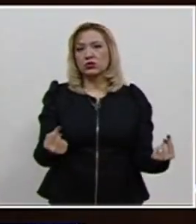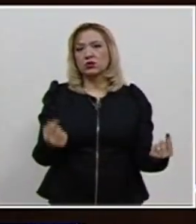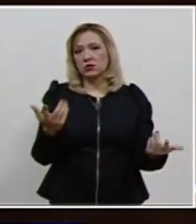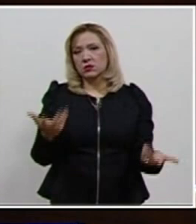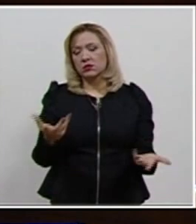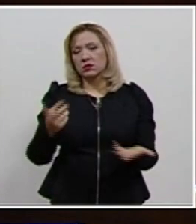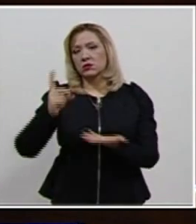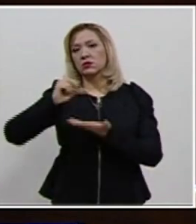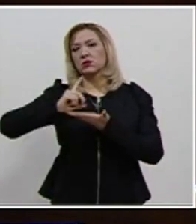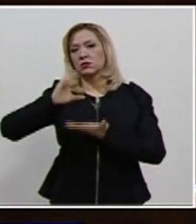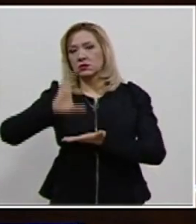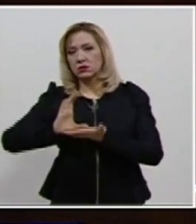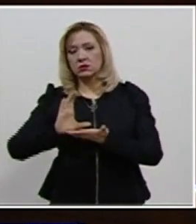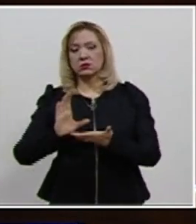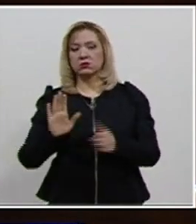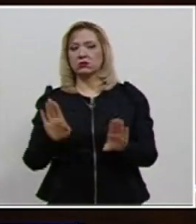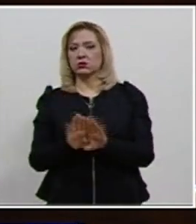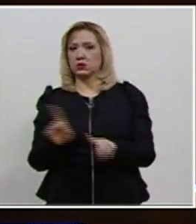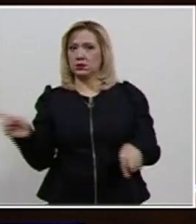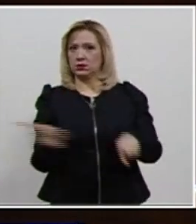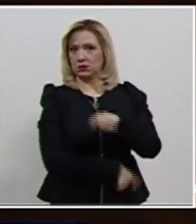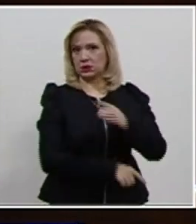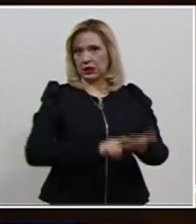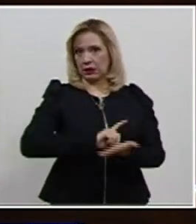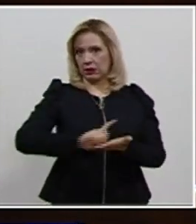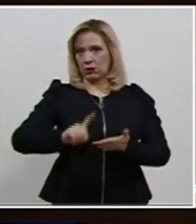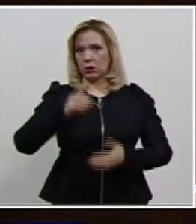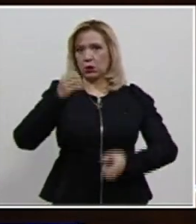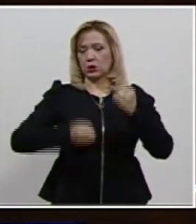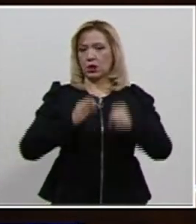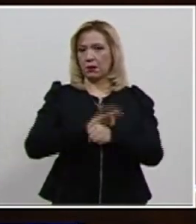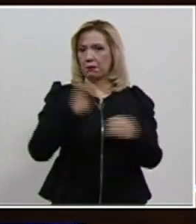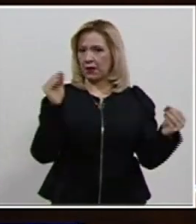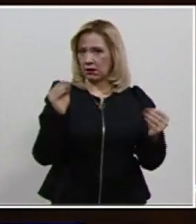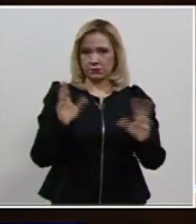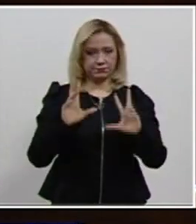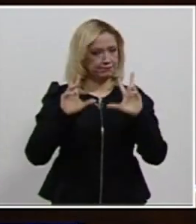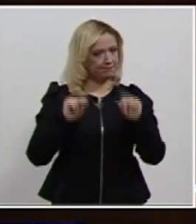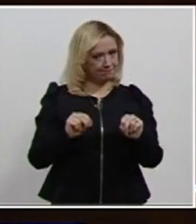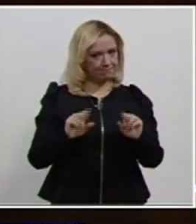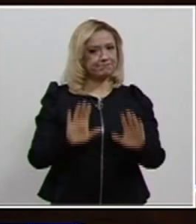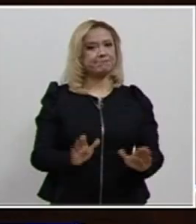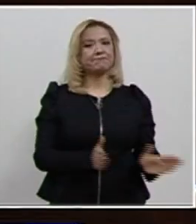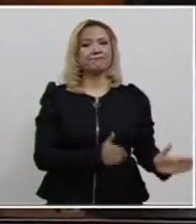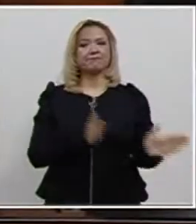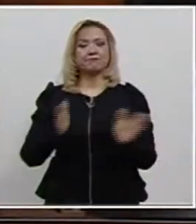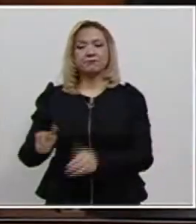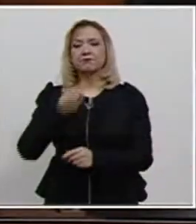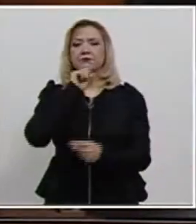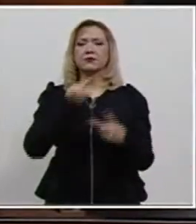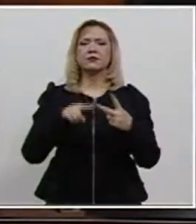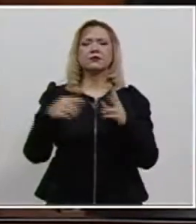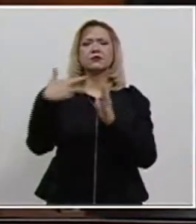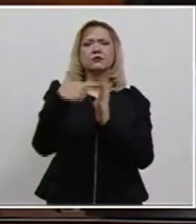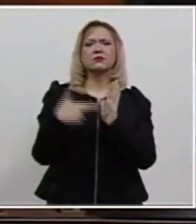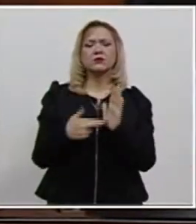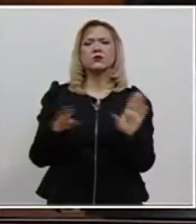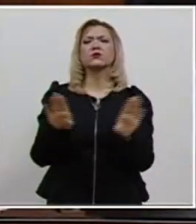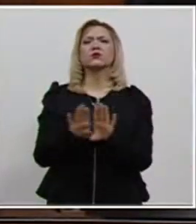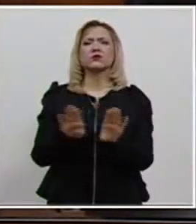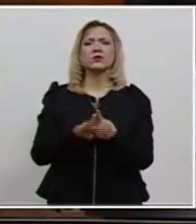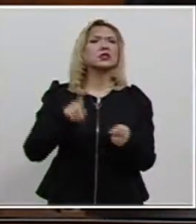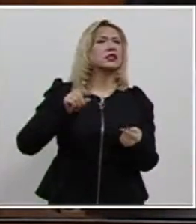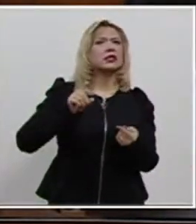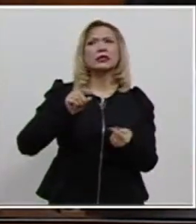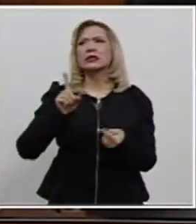tanto se dicte sentencia definitiva en un juicio de amparo. En el segundo caso se trataba de reglas para adjudicar la competencia por